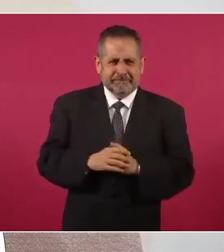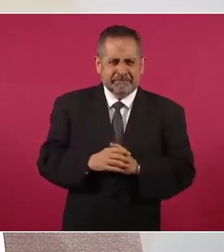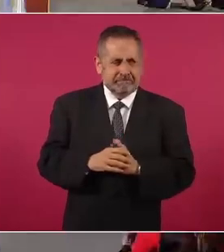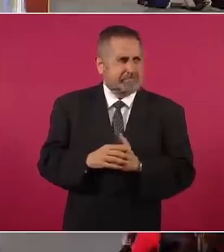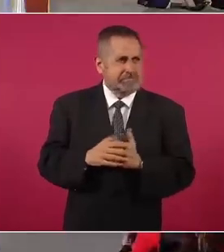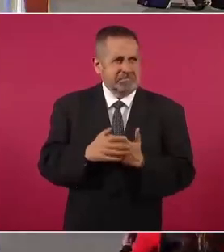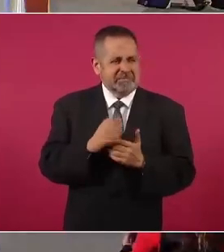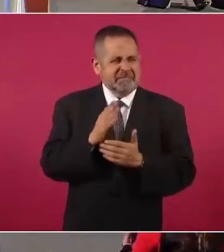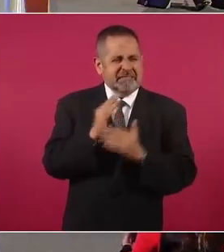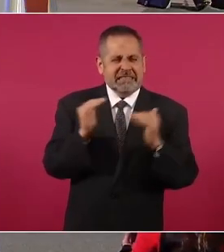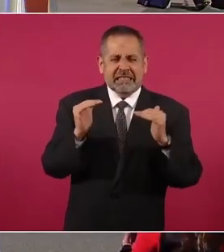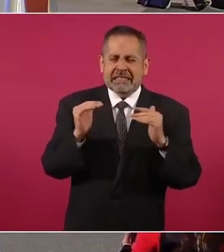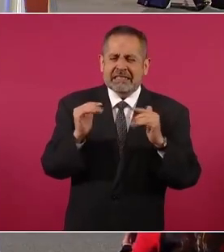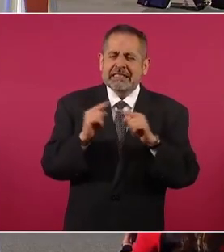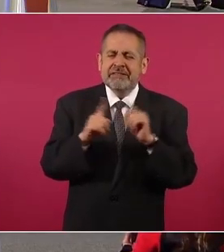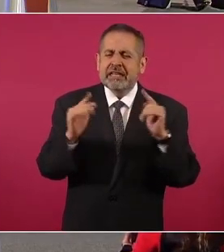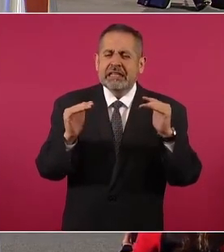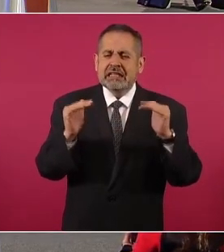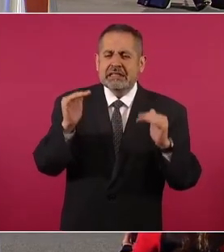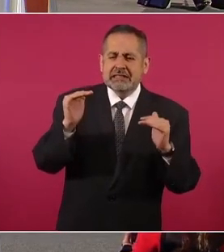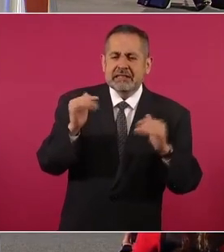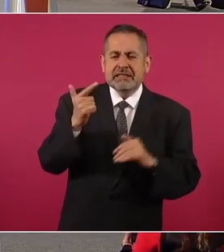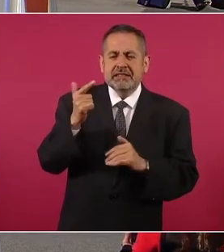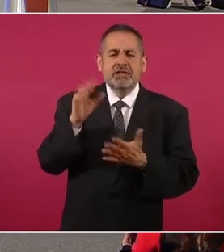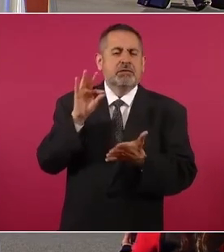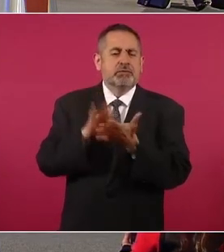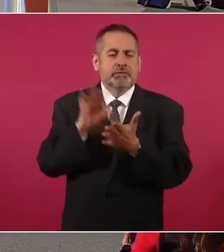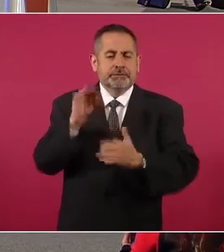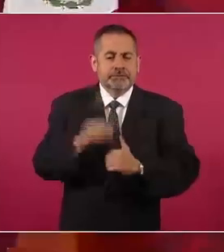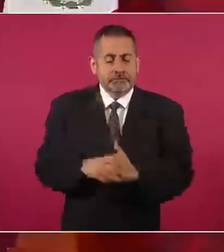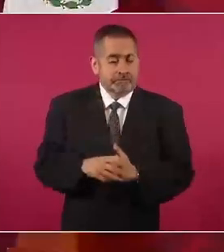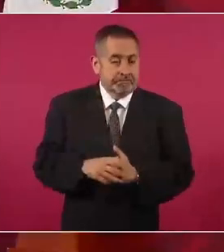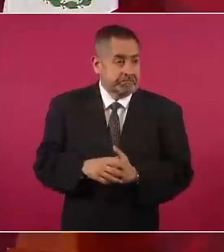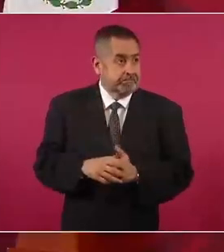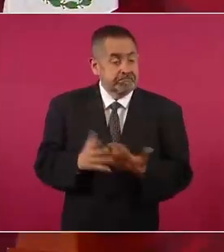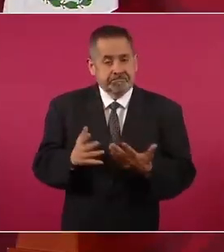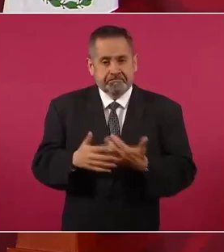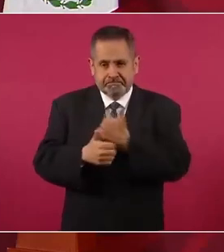puntos, está igual reñido.